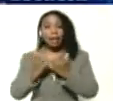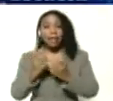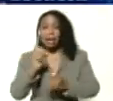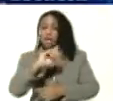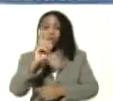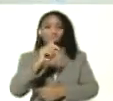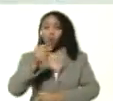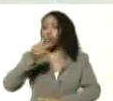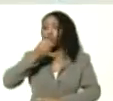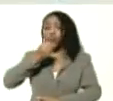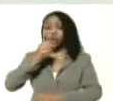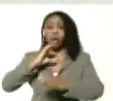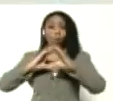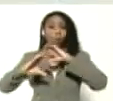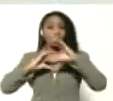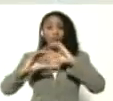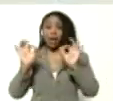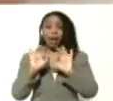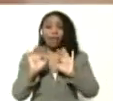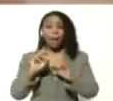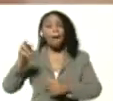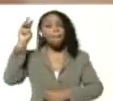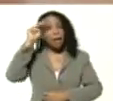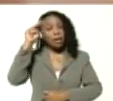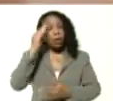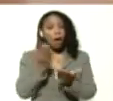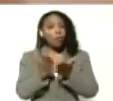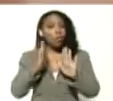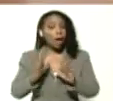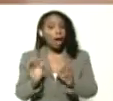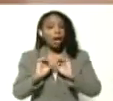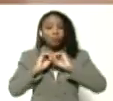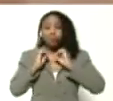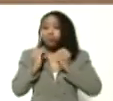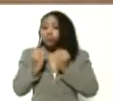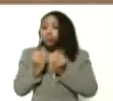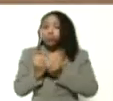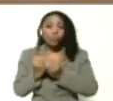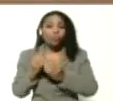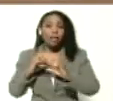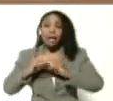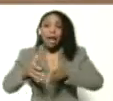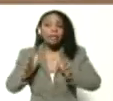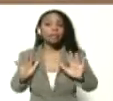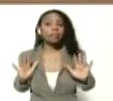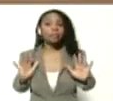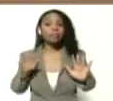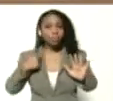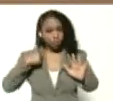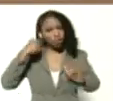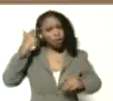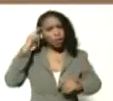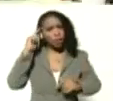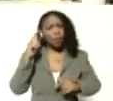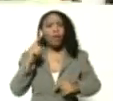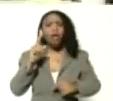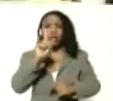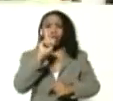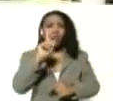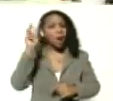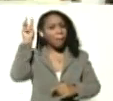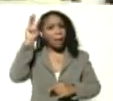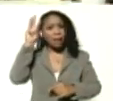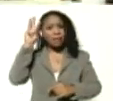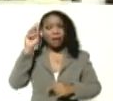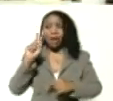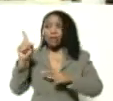periodistas, ni comunicadores, ni artistas, sino maestros de escuela en su salón de clases. Yo recuerdo que una de las colegas tuvo